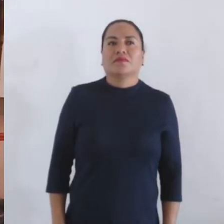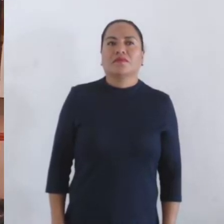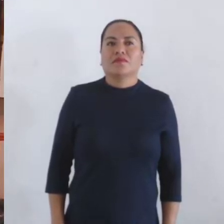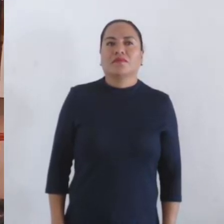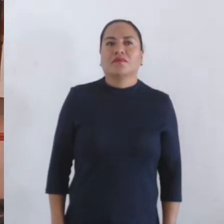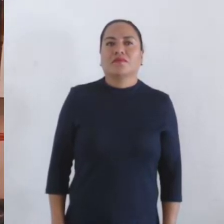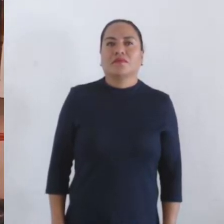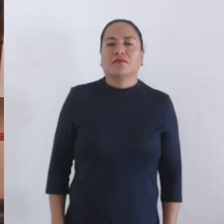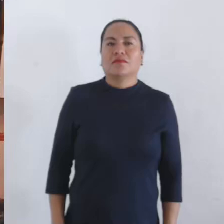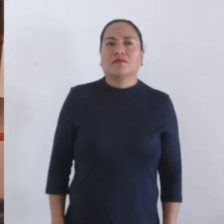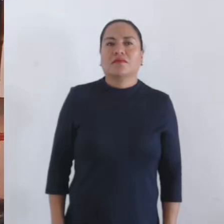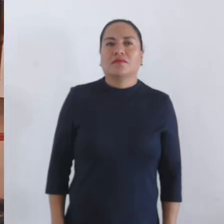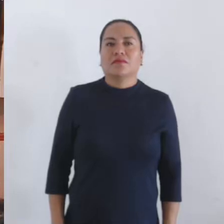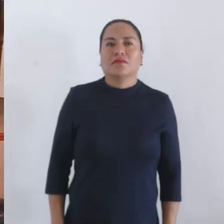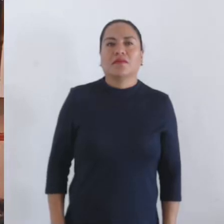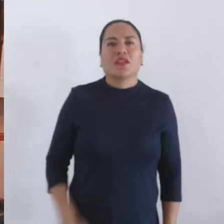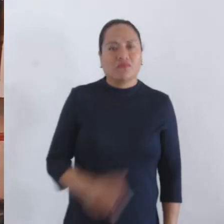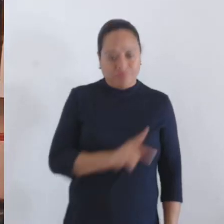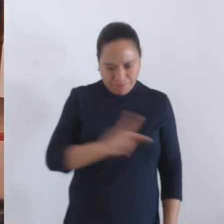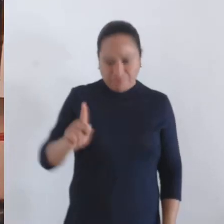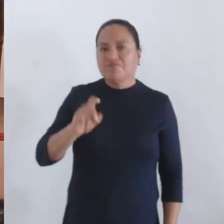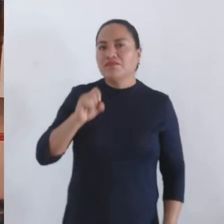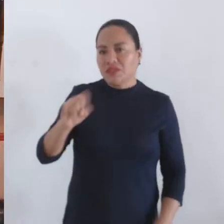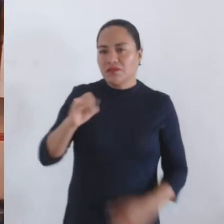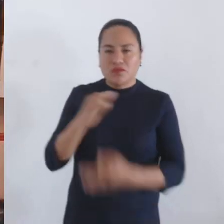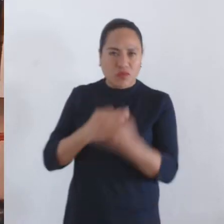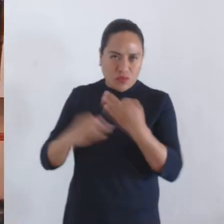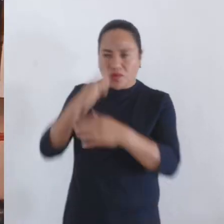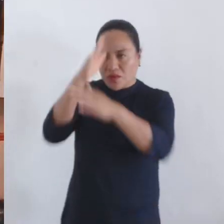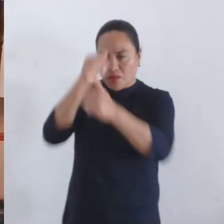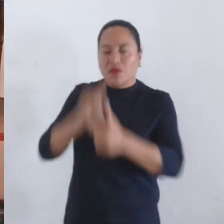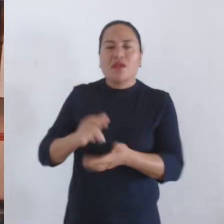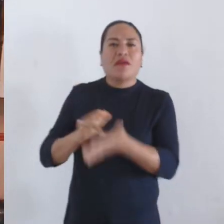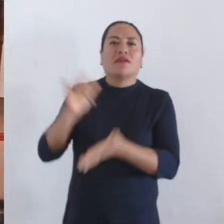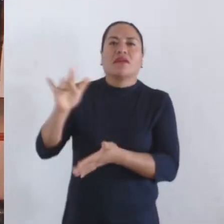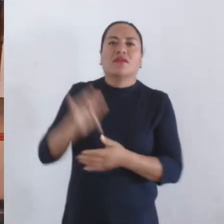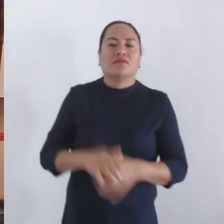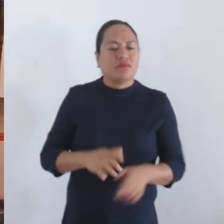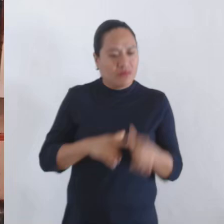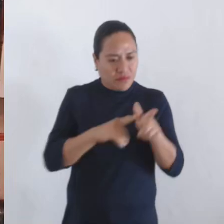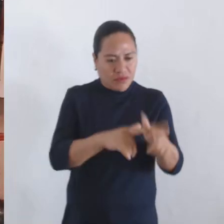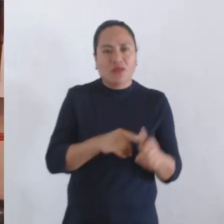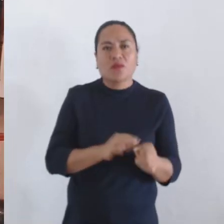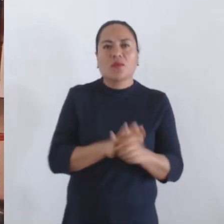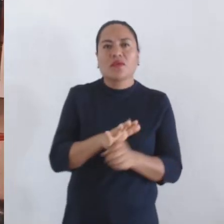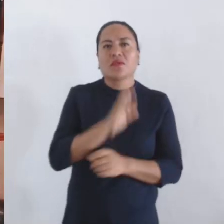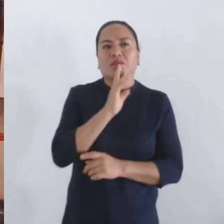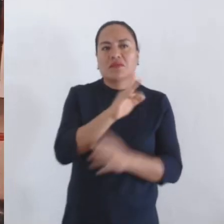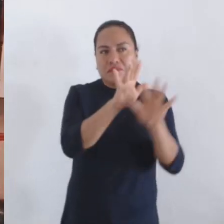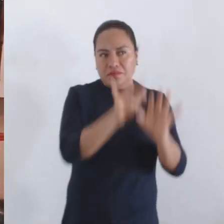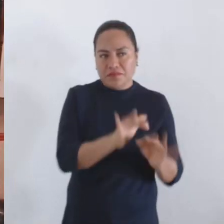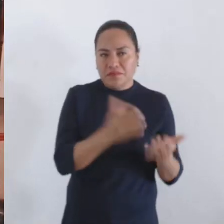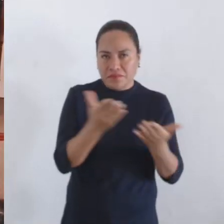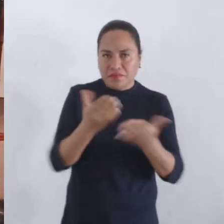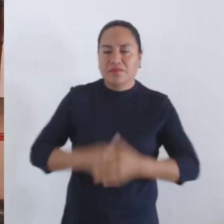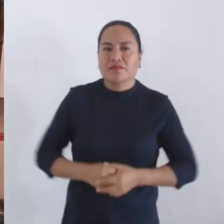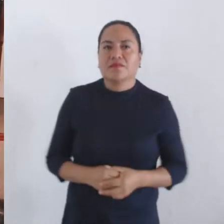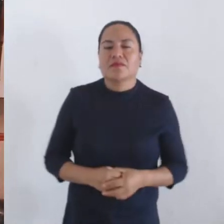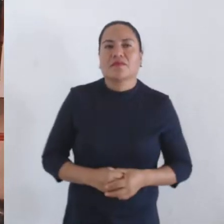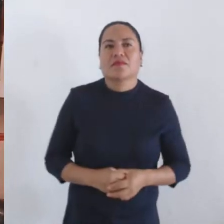Convalidamos, era aprobado por unanimidad de los presentes. Gracias. Gracias. De cuenta con el siguiente dictamen, por favor. ¿Está votando en contra?